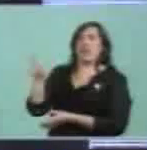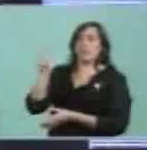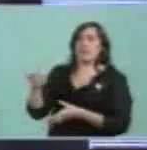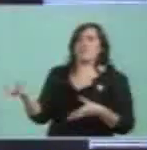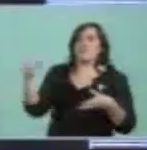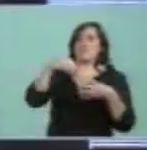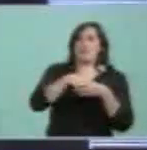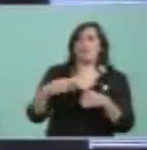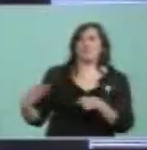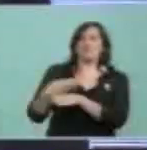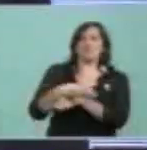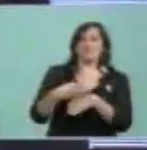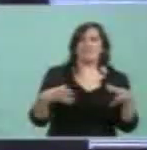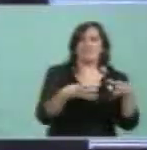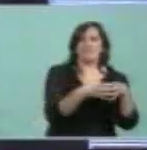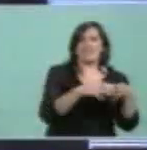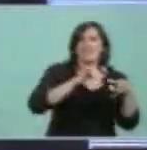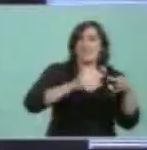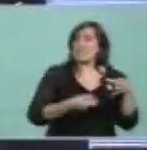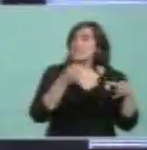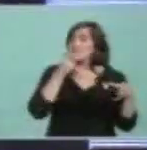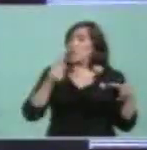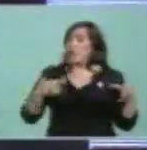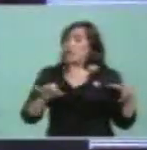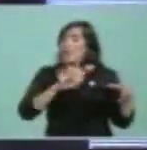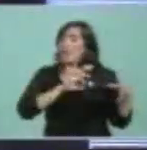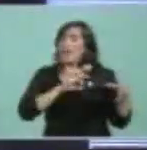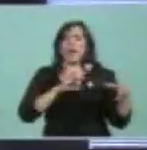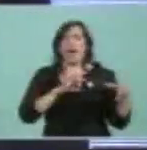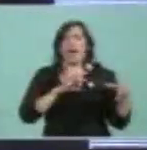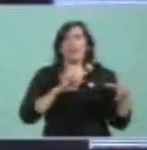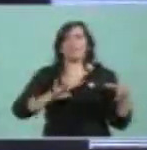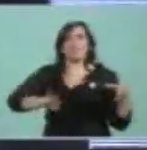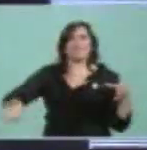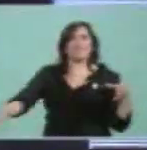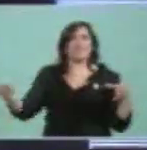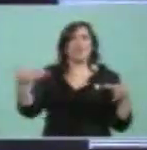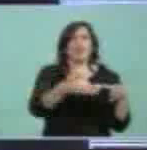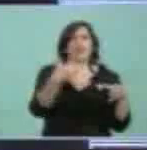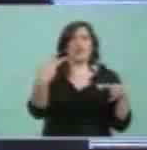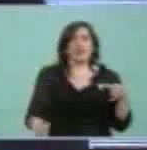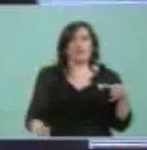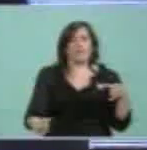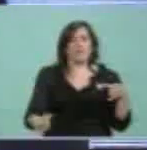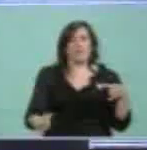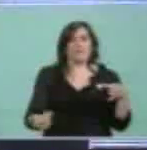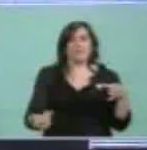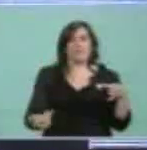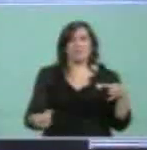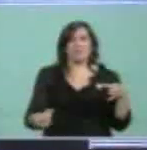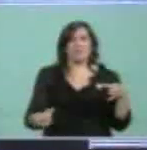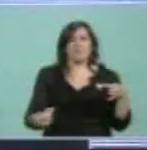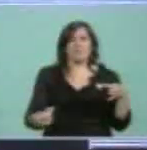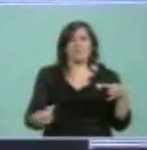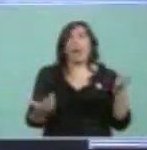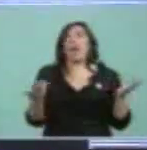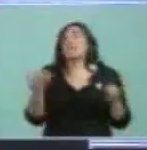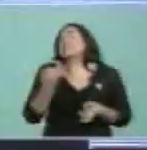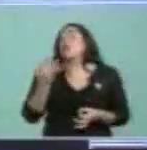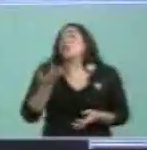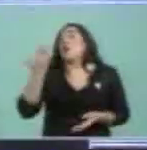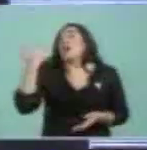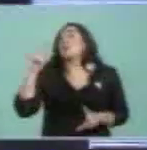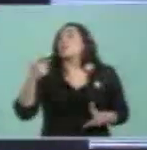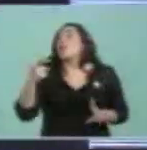propio el que entraba. Y si no tenías esa marca, no entrabas. Seguramente no había ningún periodista de